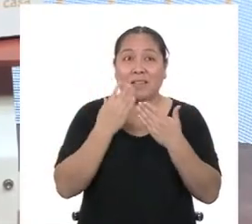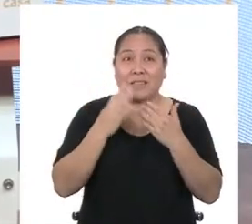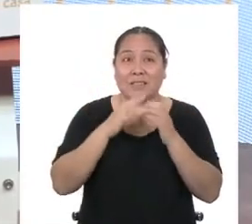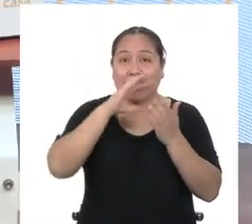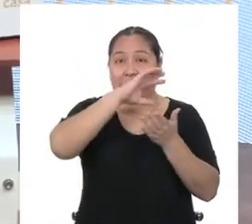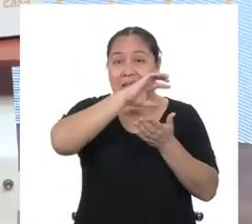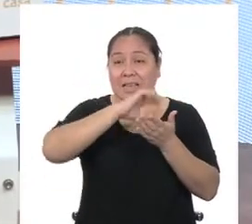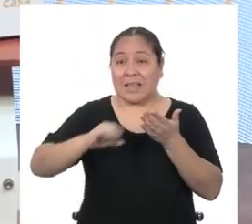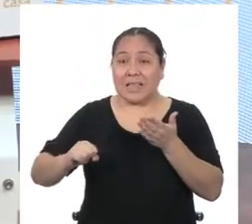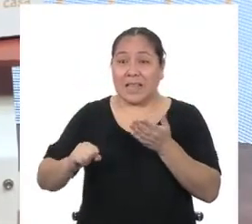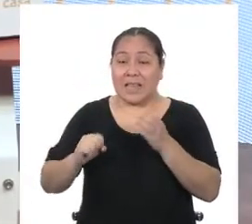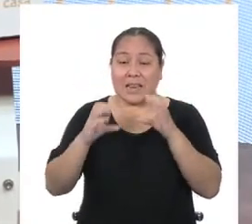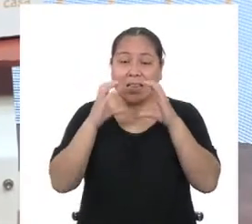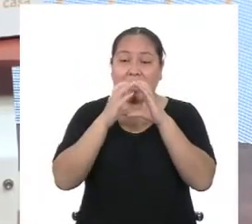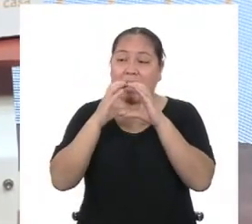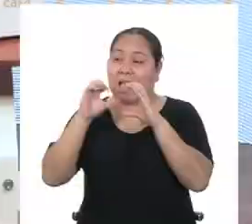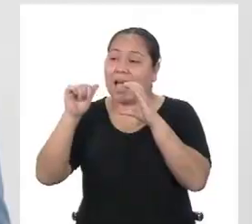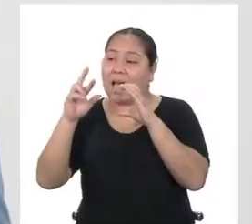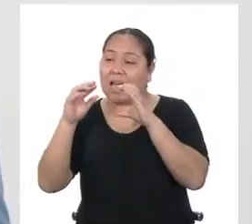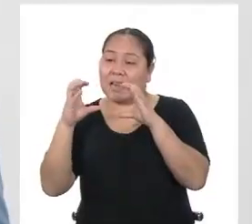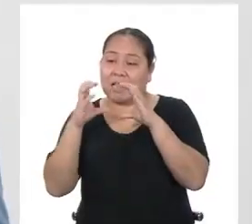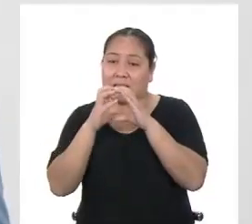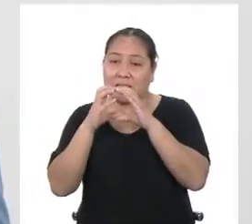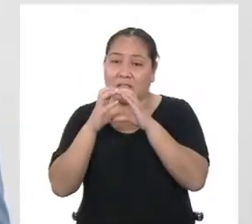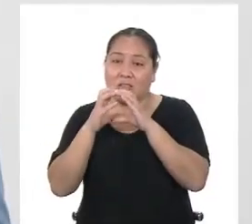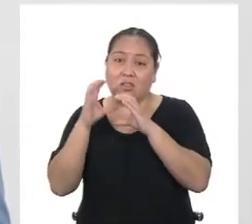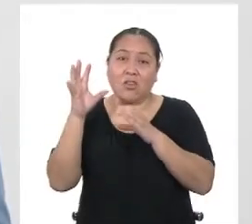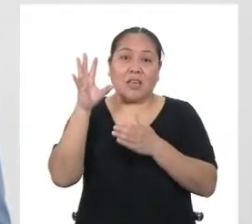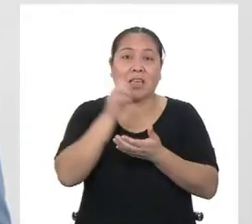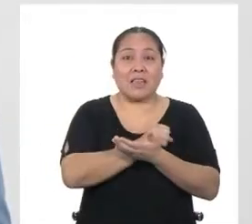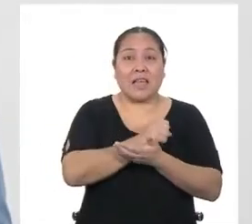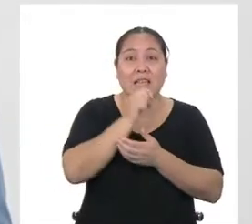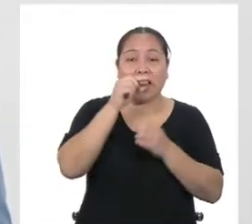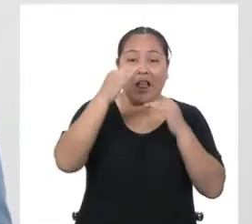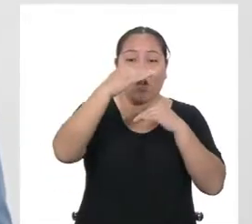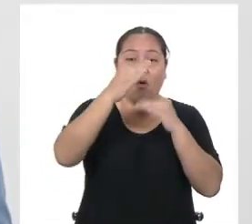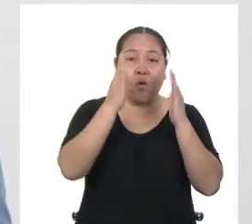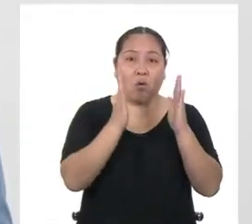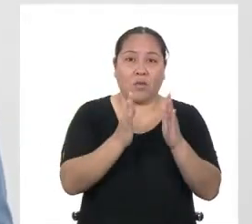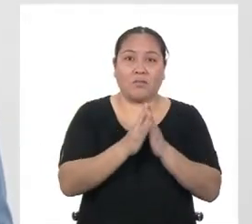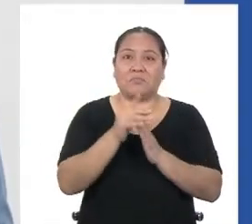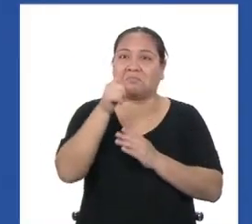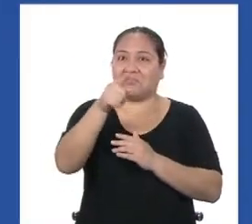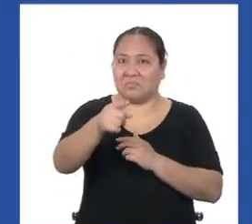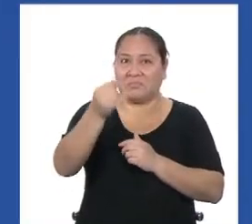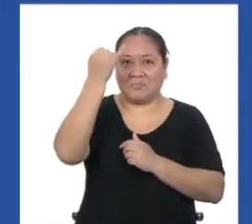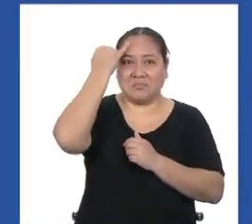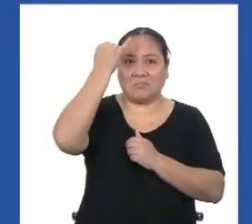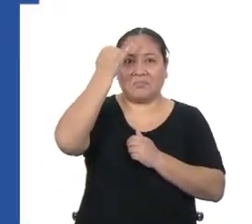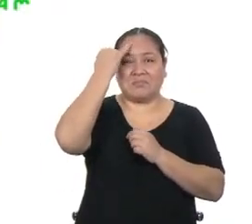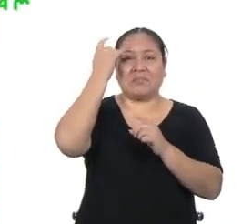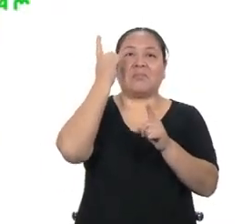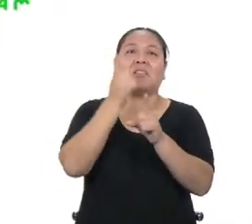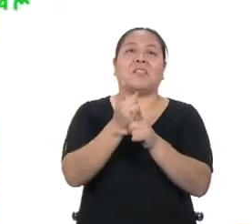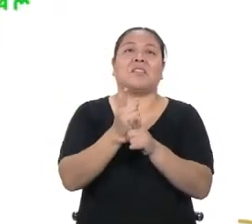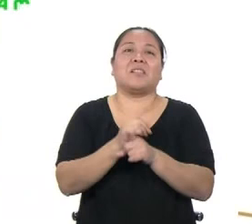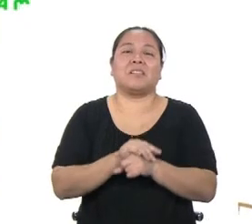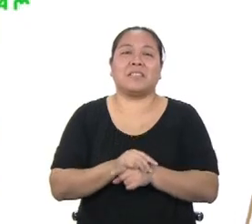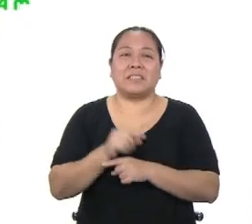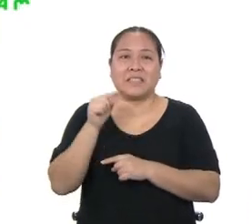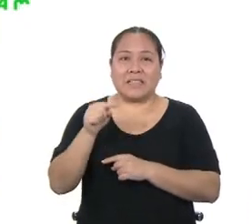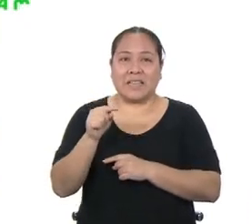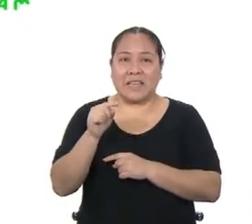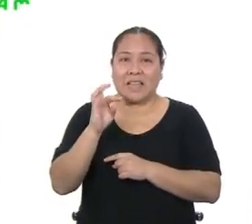restar el área del círculo al área del cuadrado. Y tu lógica te ha llevado por el camino correcto. Si la